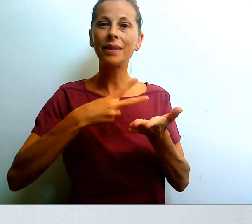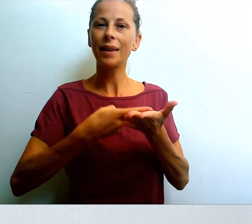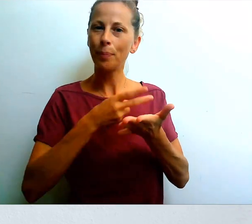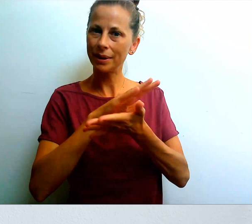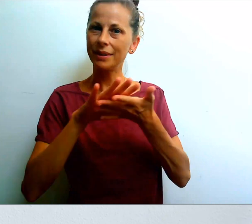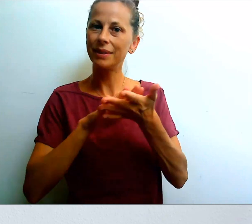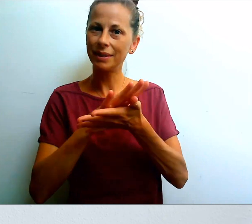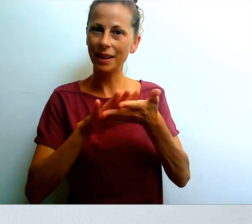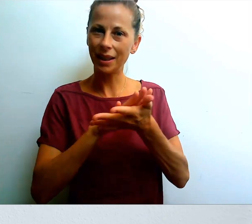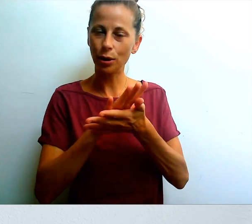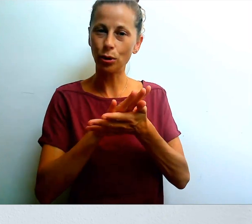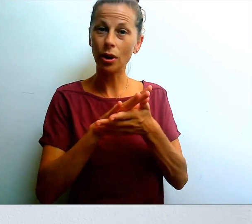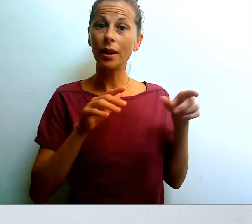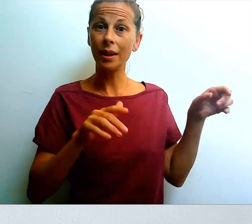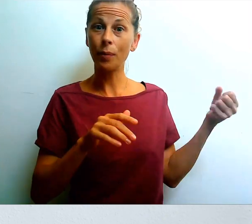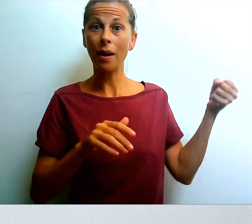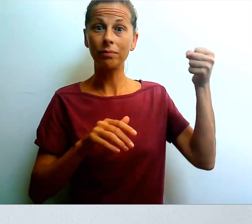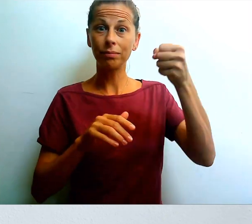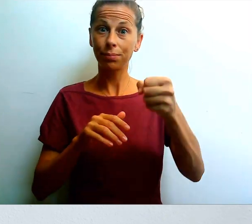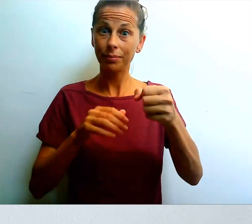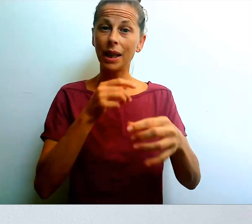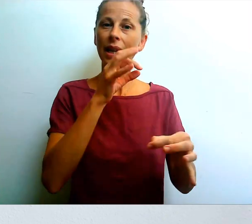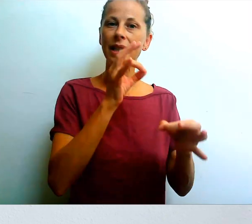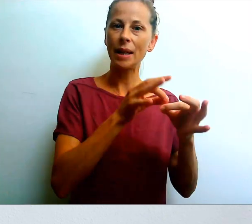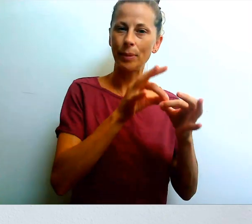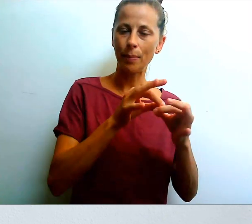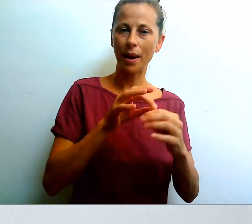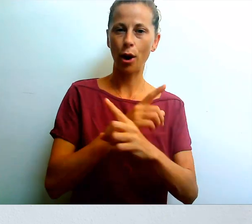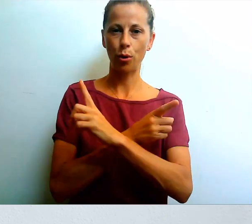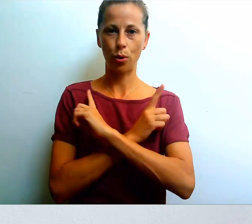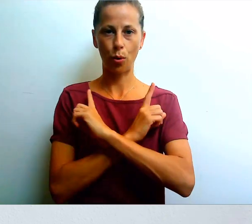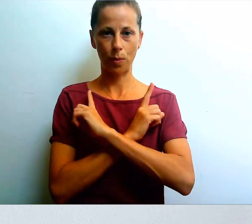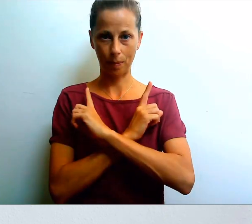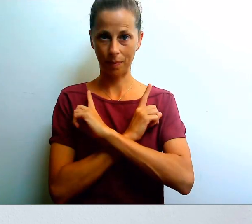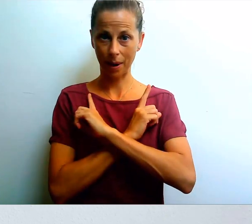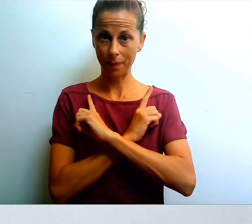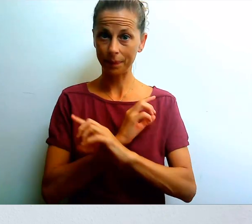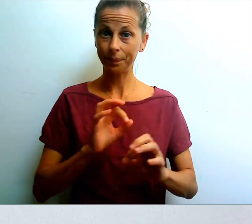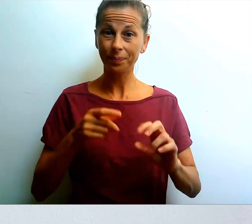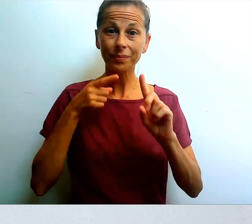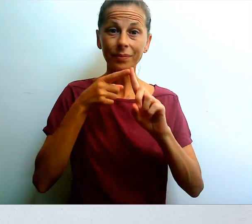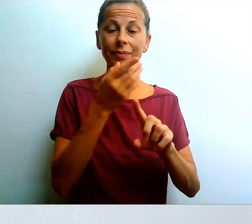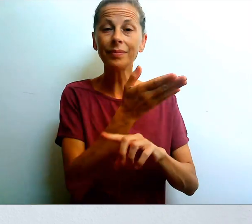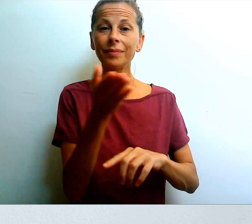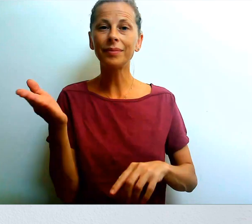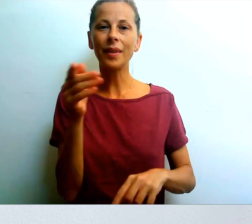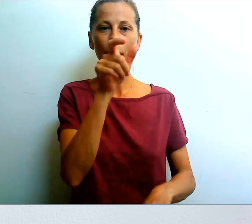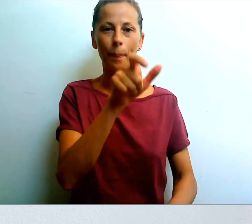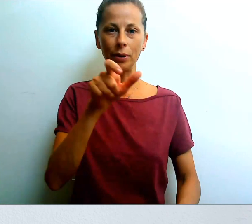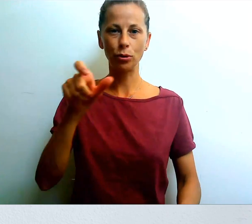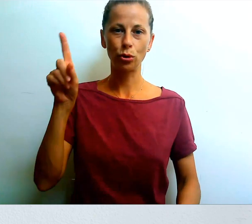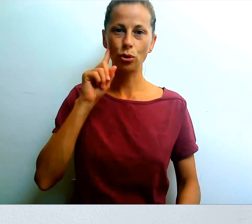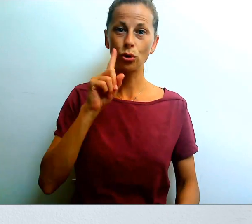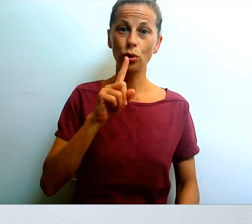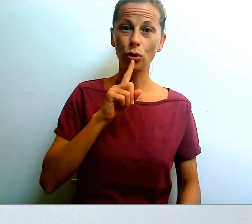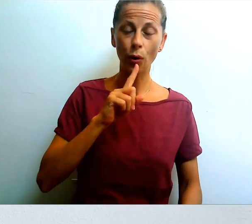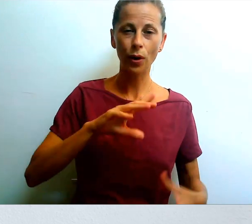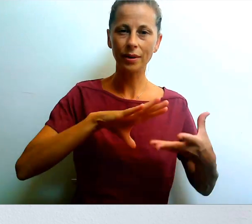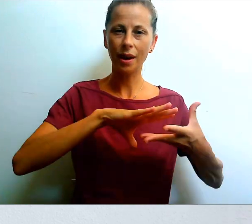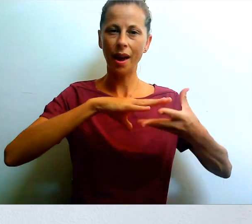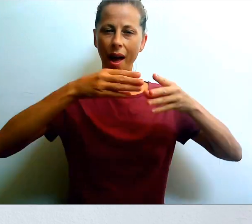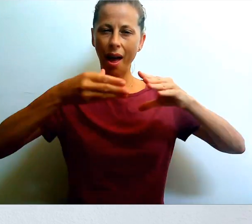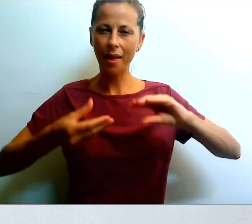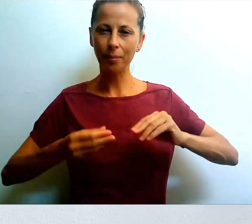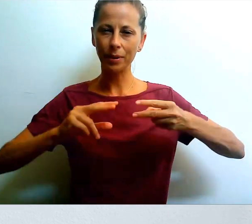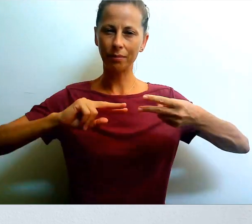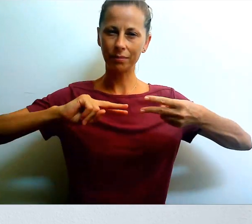intérprete de lengua de signos y nos va a acompañar tanto en el retiro de septiembre como el de noviembre para abrir las puertas a